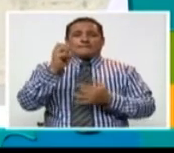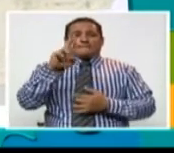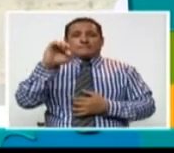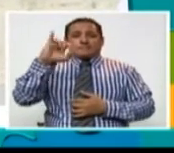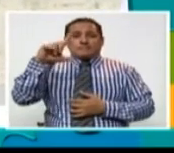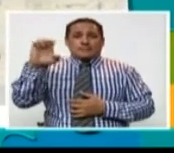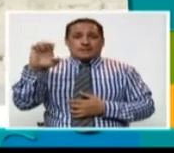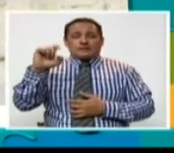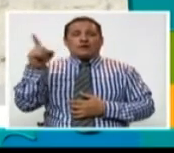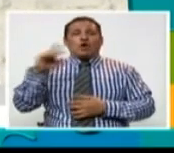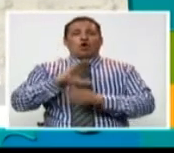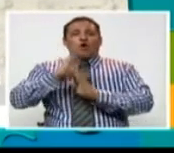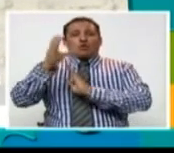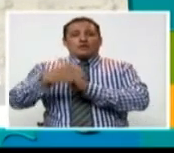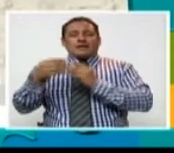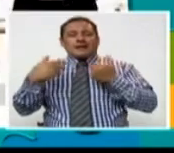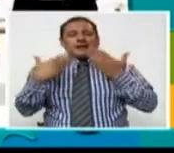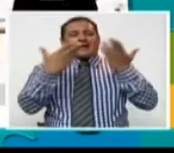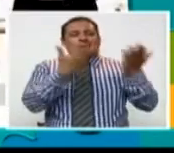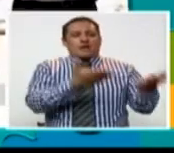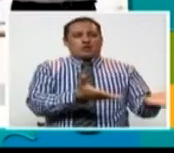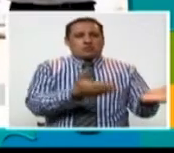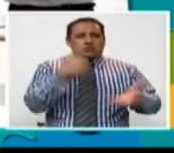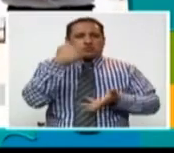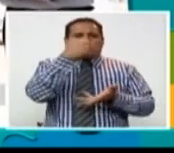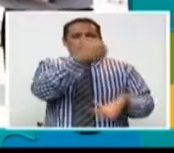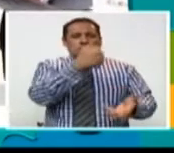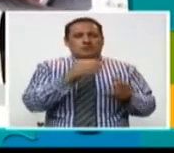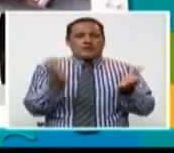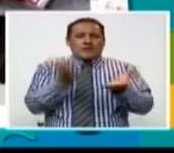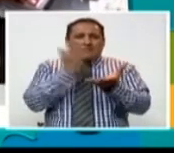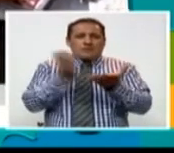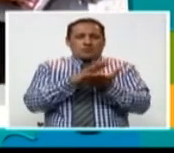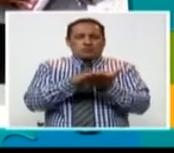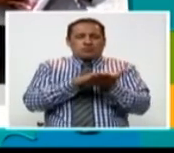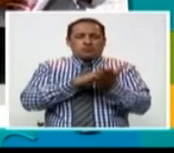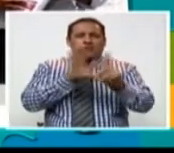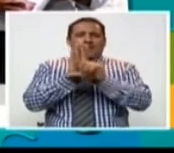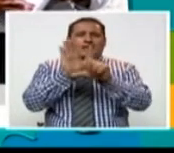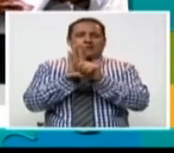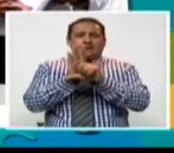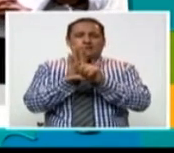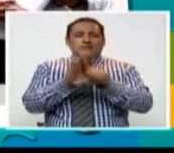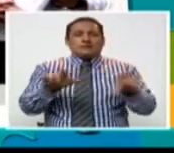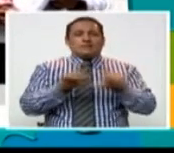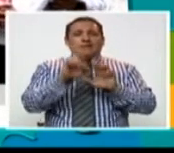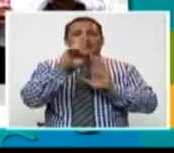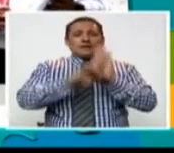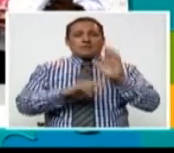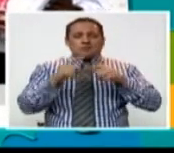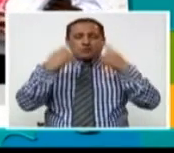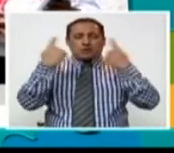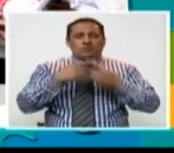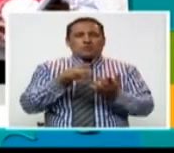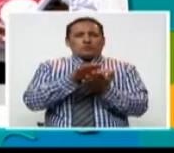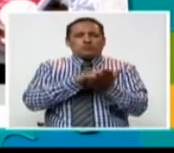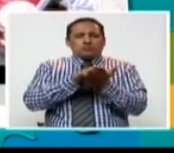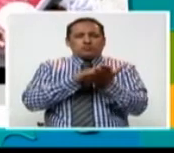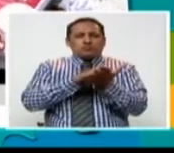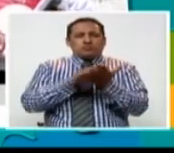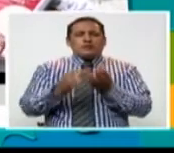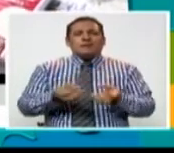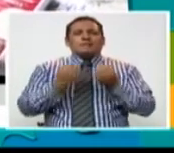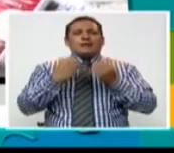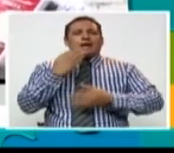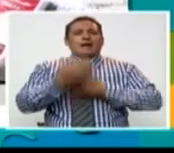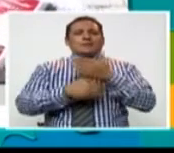donación de la Ley Nº 29973, Ley General de la Persona con Discapacidad, y su reglamento en sistema Braille, con